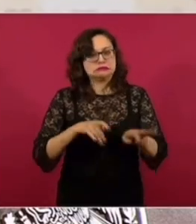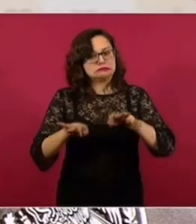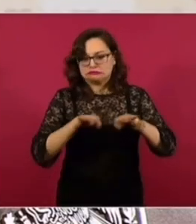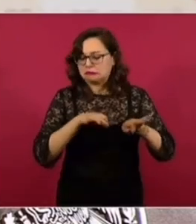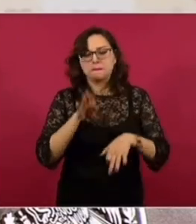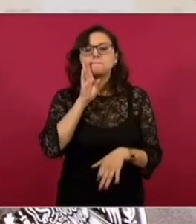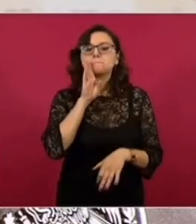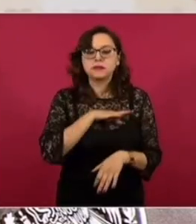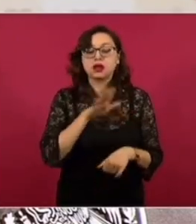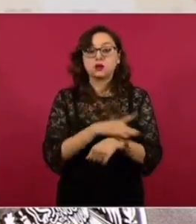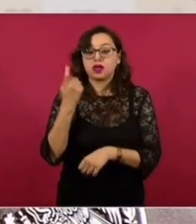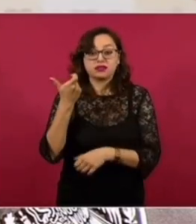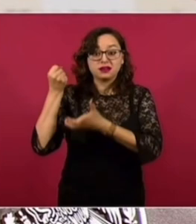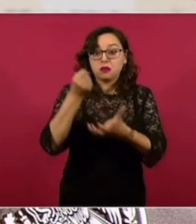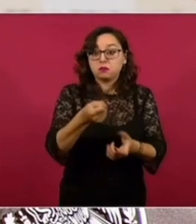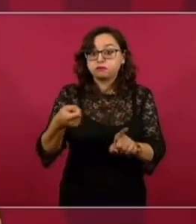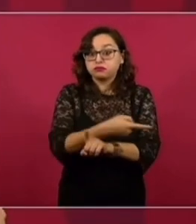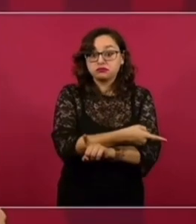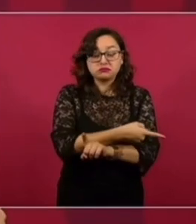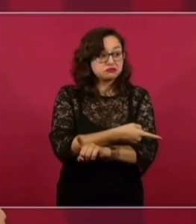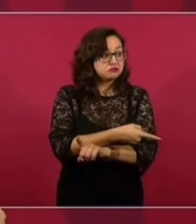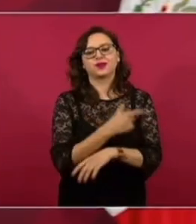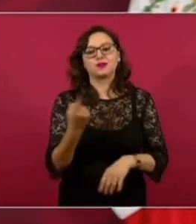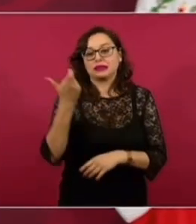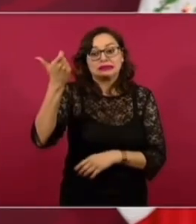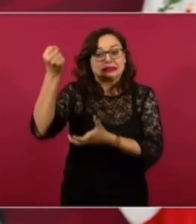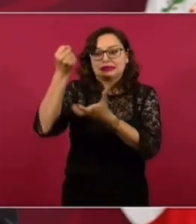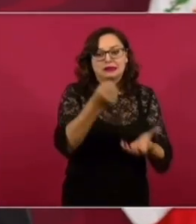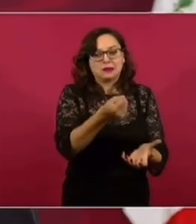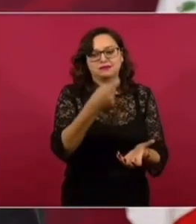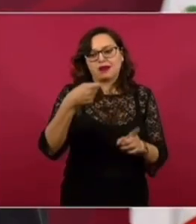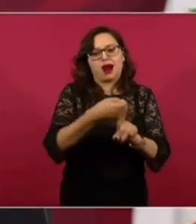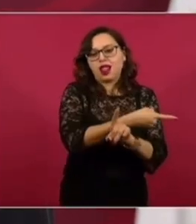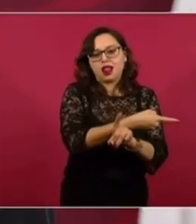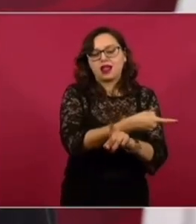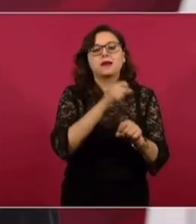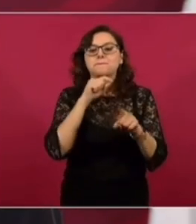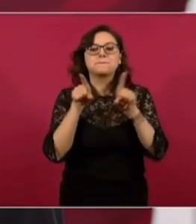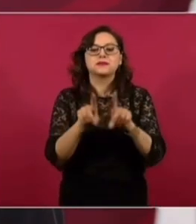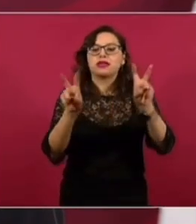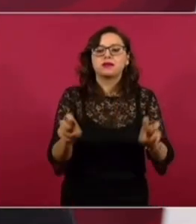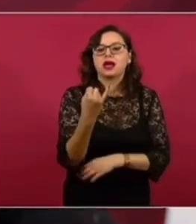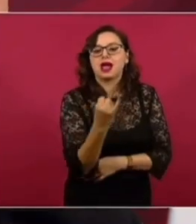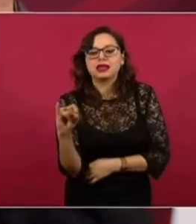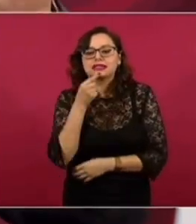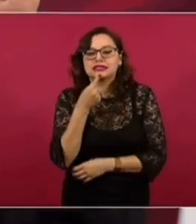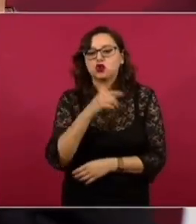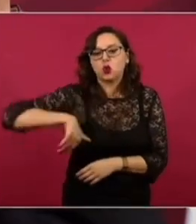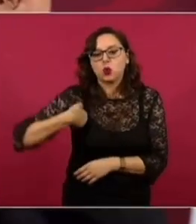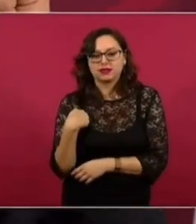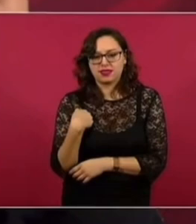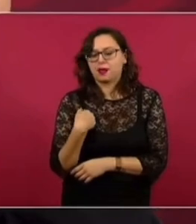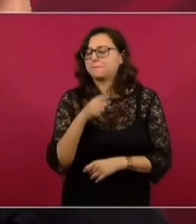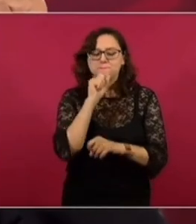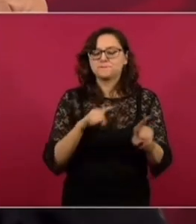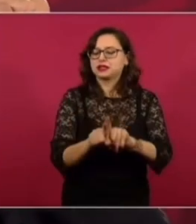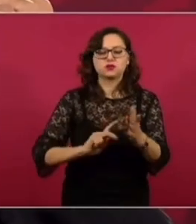los recursos no llegaban de manera directa. Es un poco lo de las estancias infantiles, es el mismo programa,